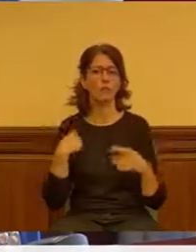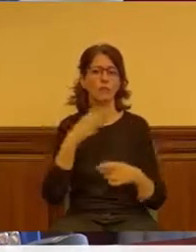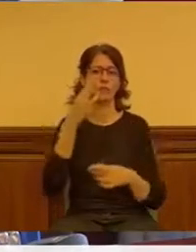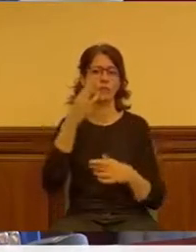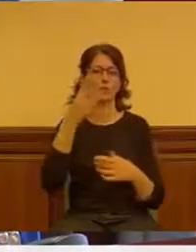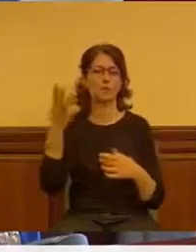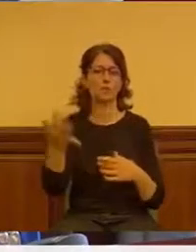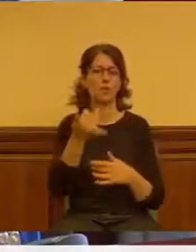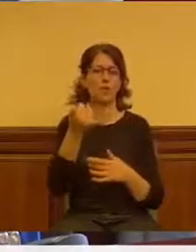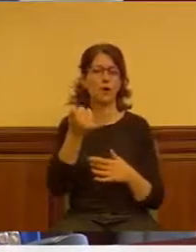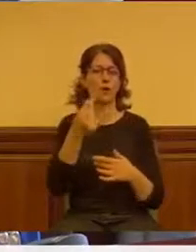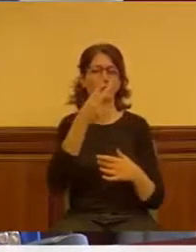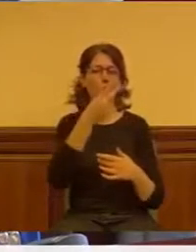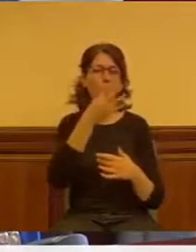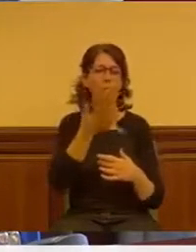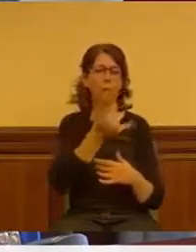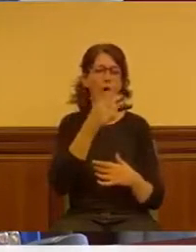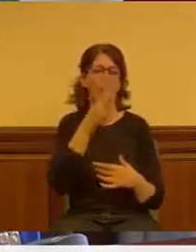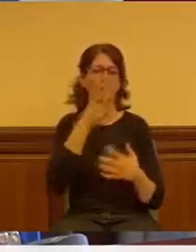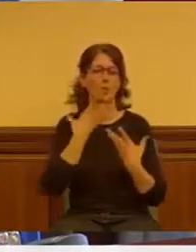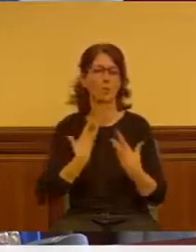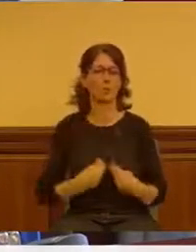y otras dos están en ERTE.